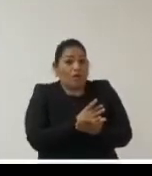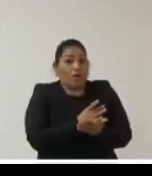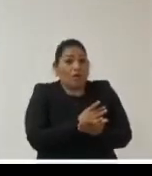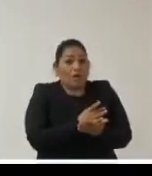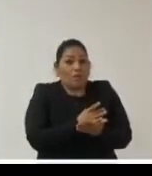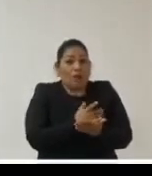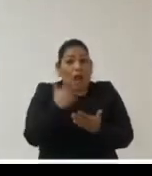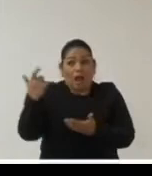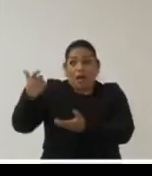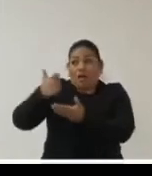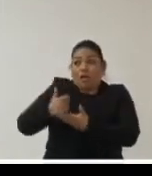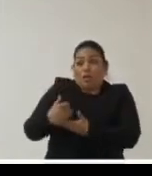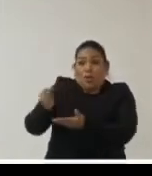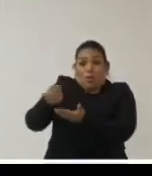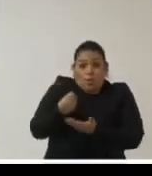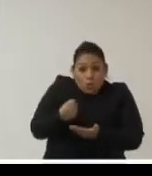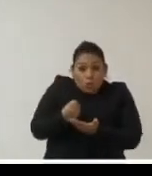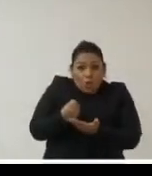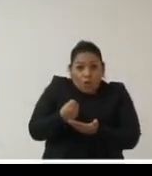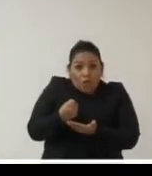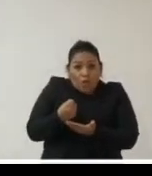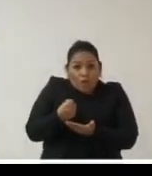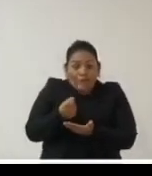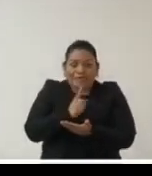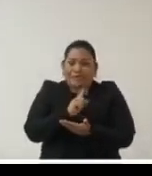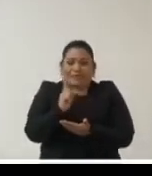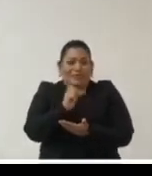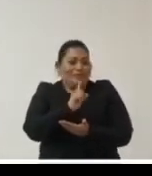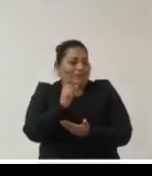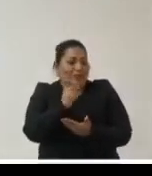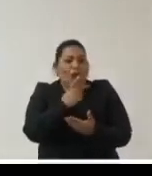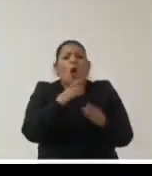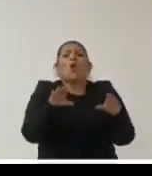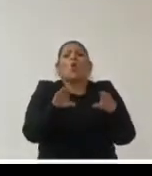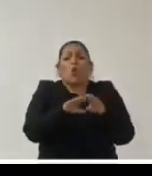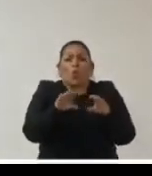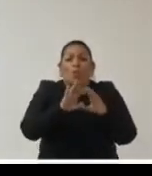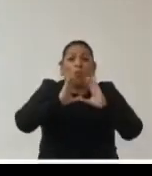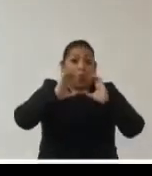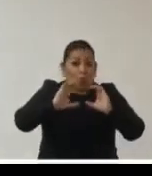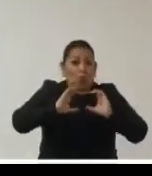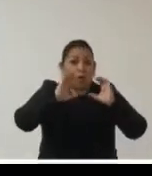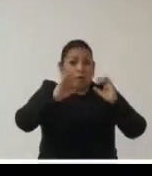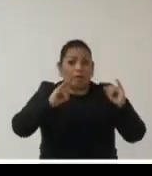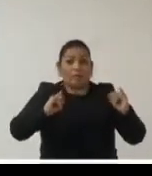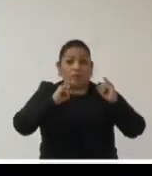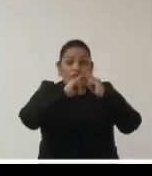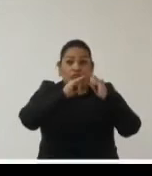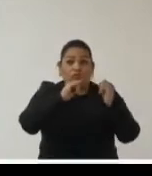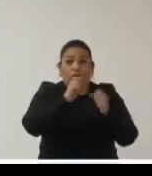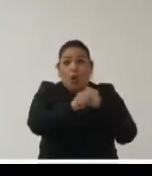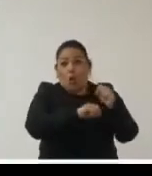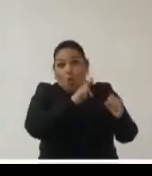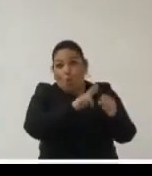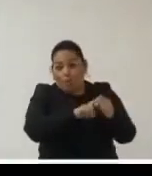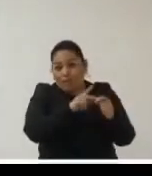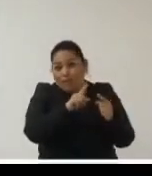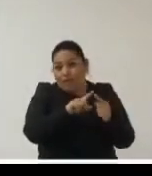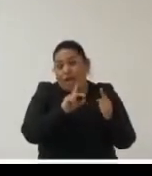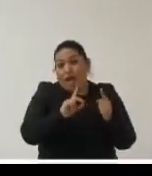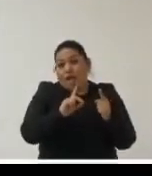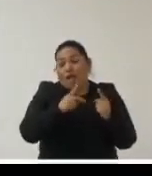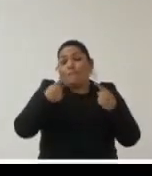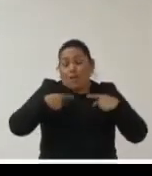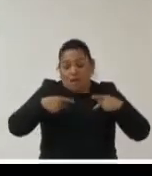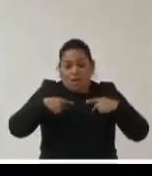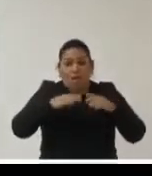partidas presupuestales sino los recursos públicos cómo manejo mis instalaciones hospitalarias cómo manejo a mi